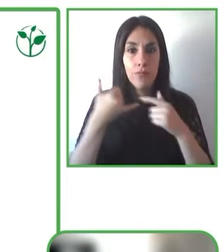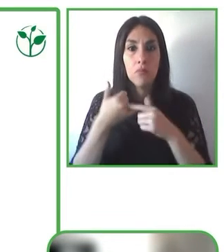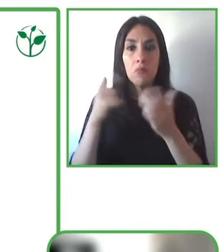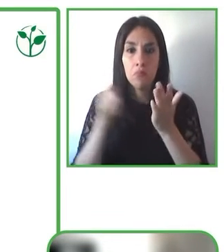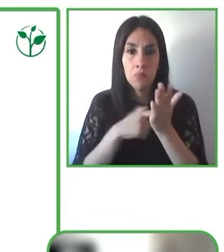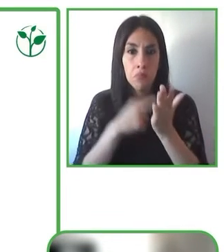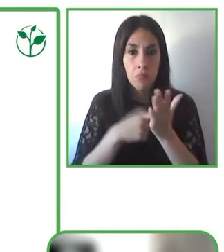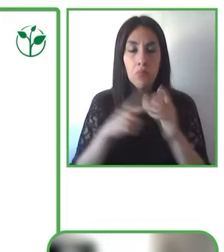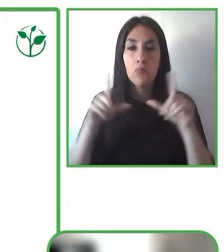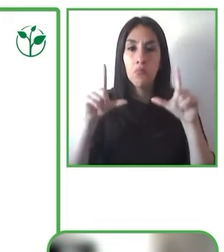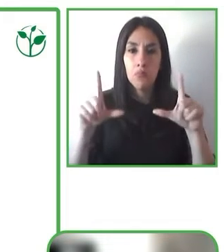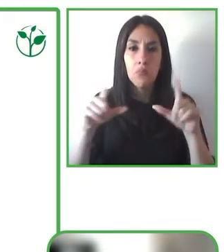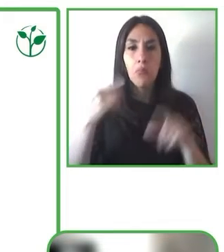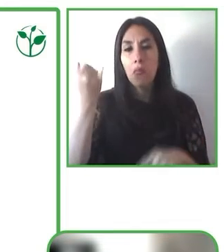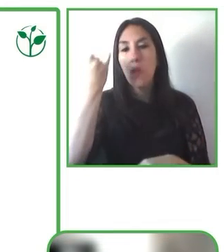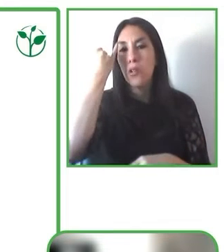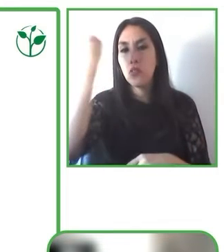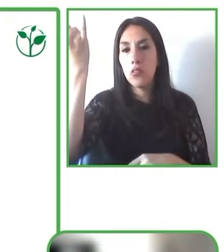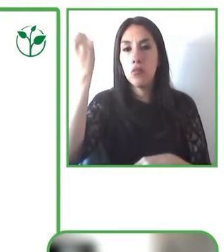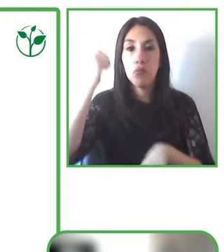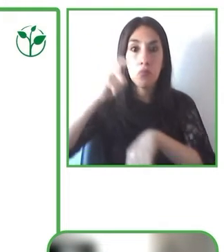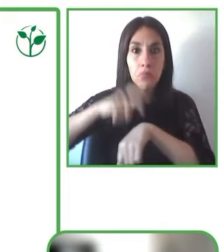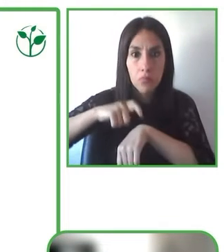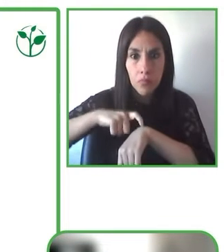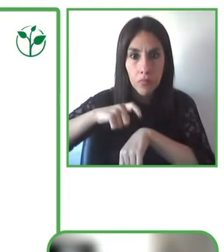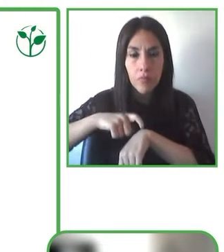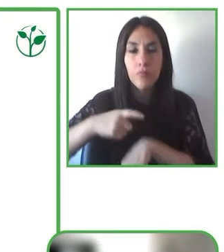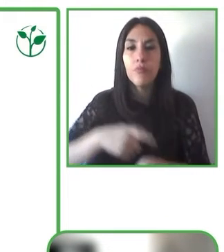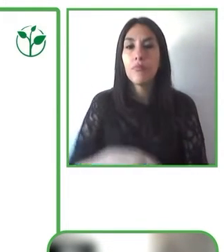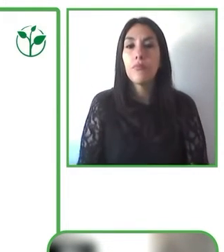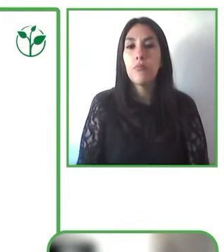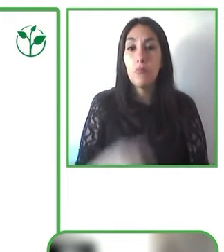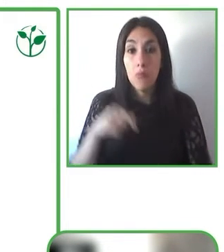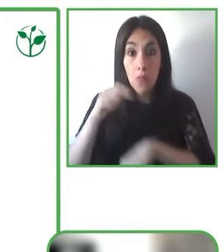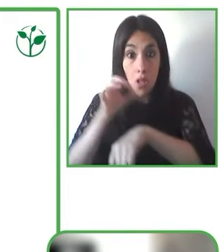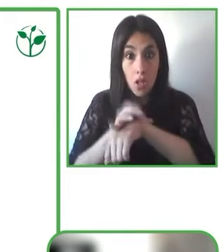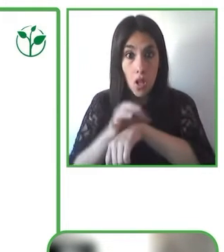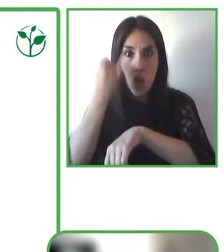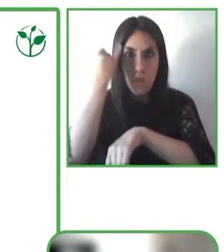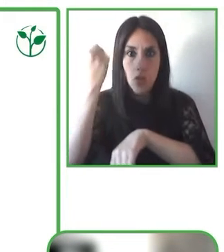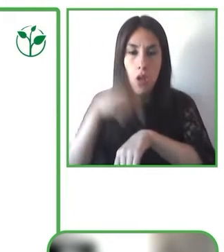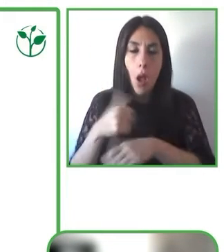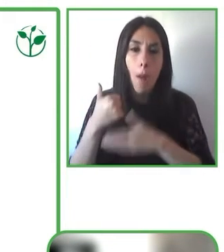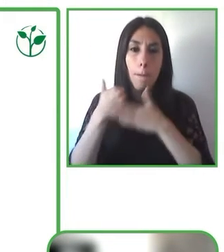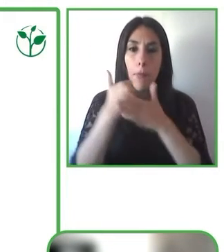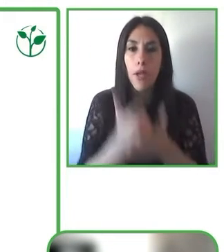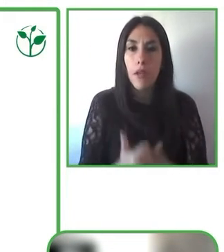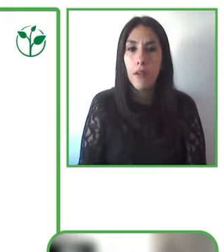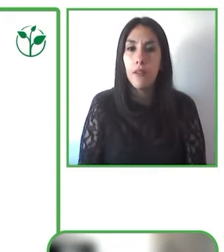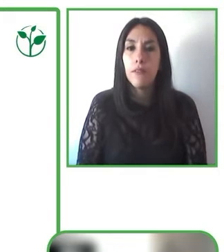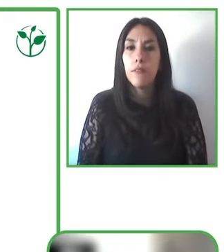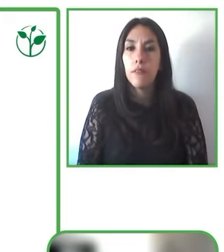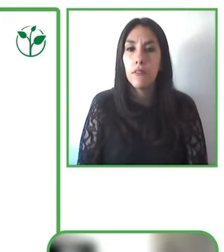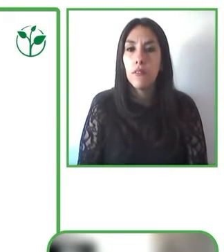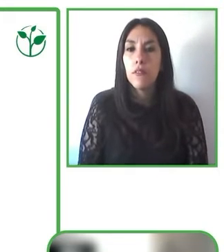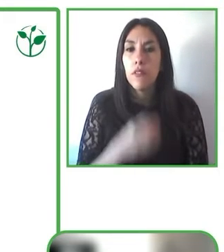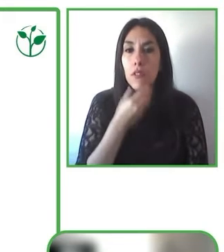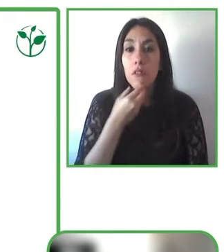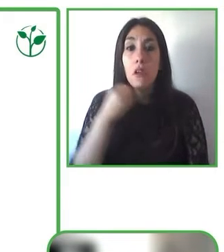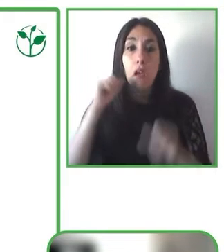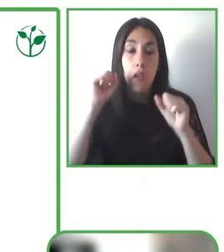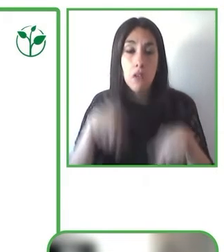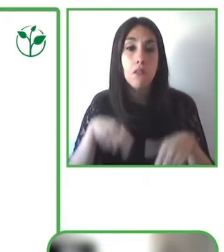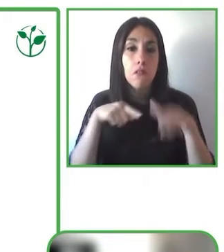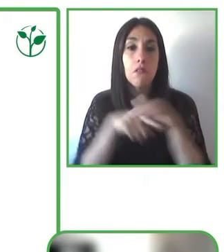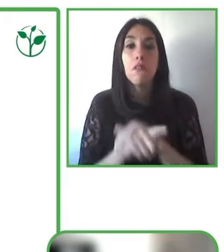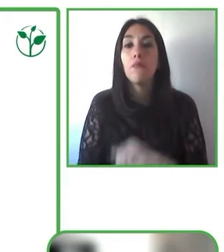Para ayudar a todos los distintos tipos de usuarios, tenemos una base de datos que está disponible en